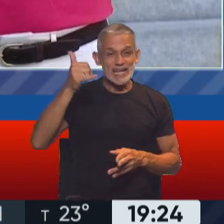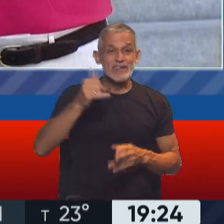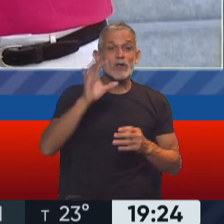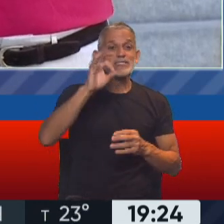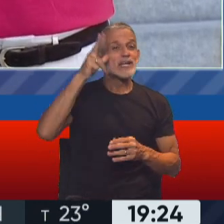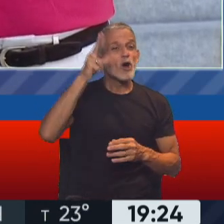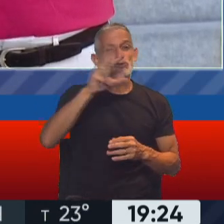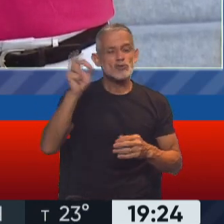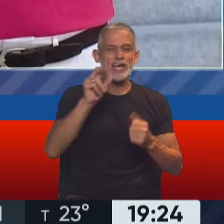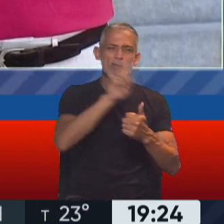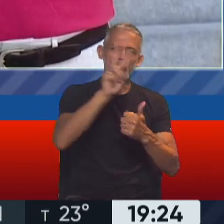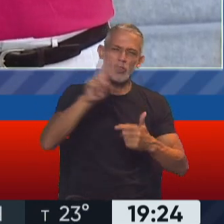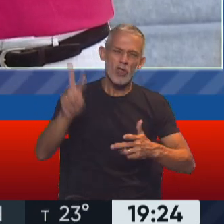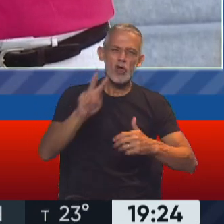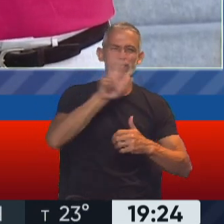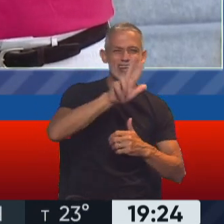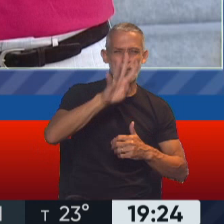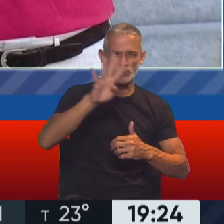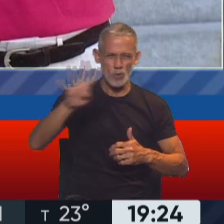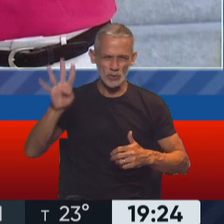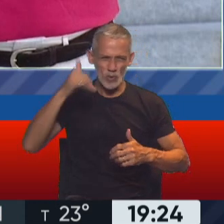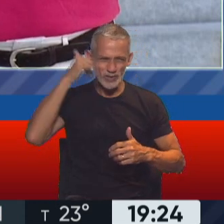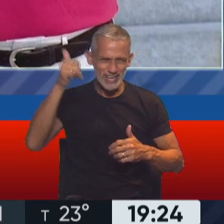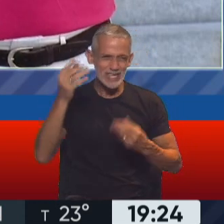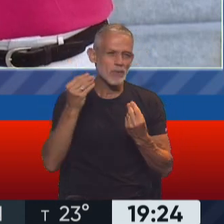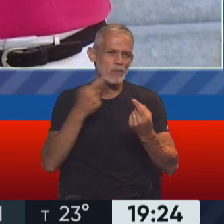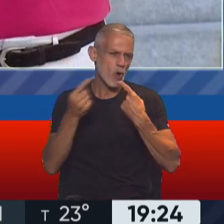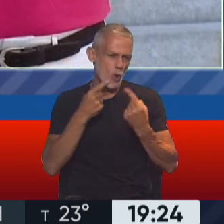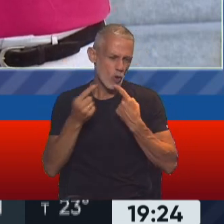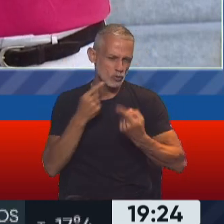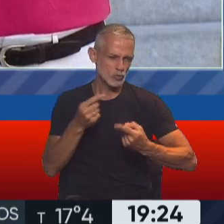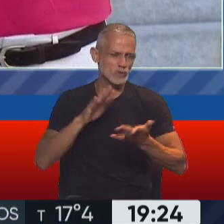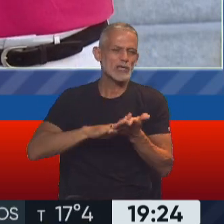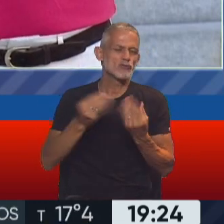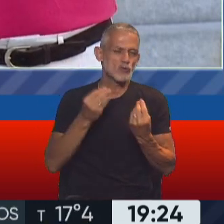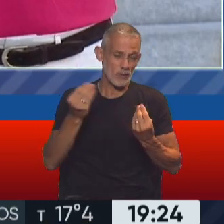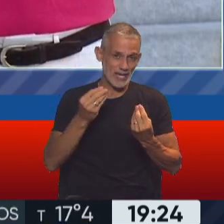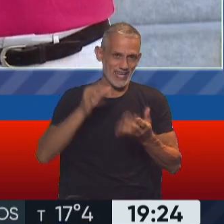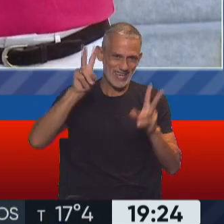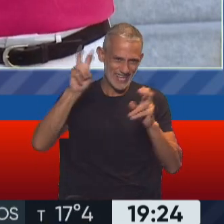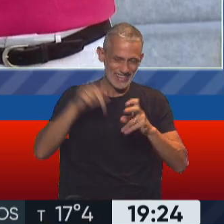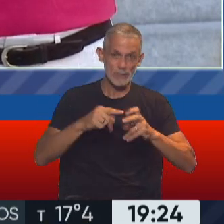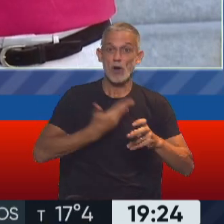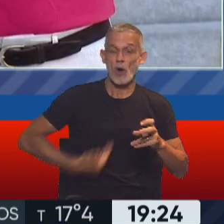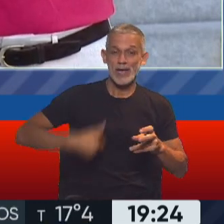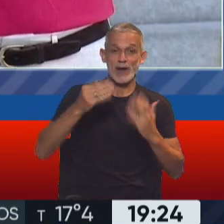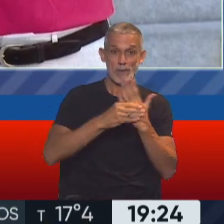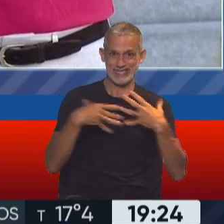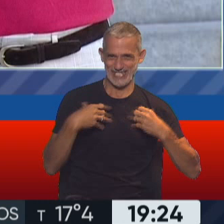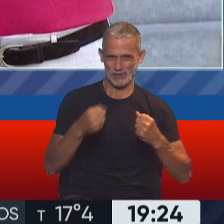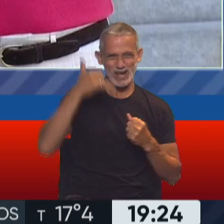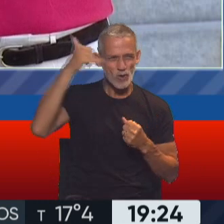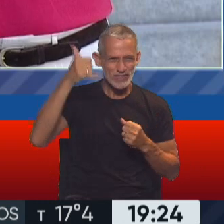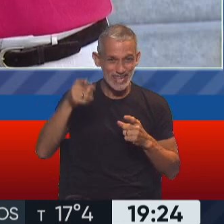-222-344 es la línea que establece el Gobierno, el Ministerio de Salud de la